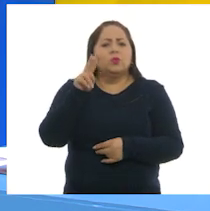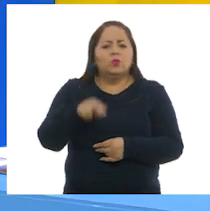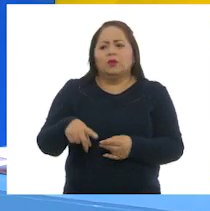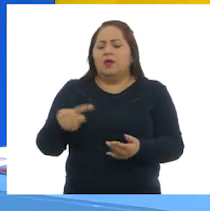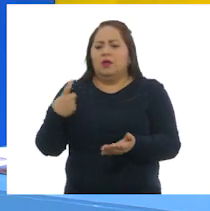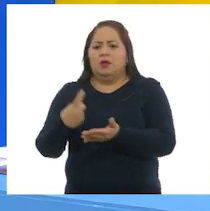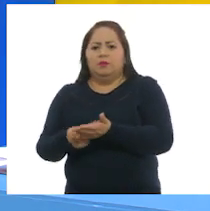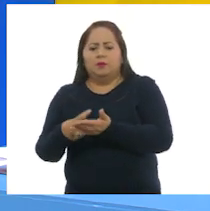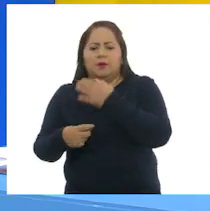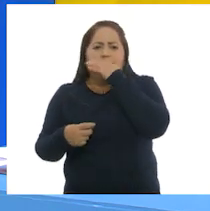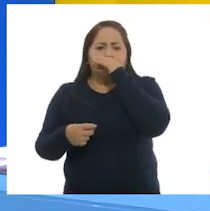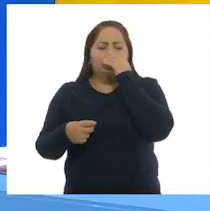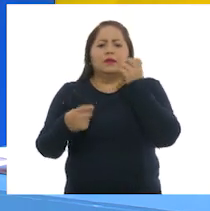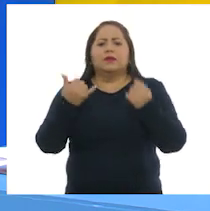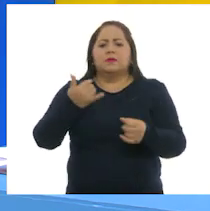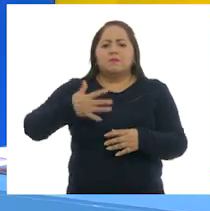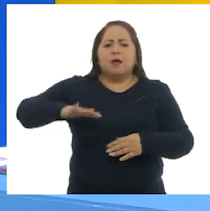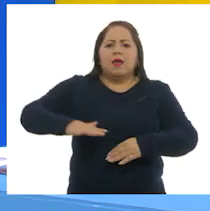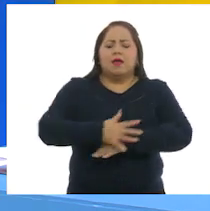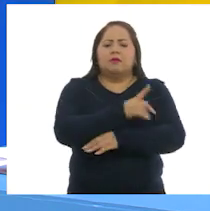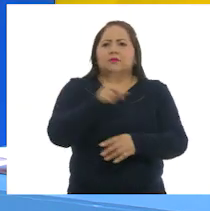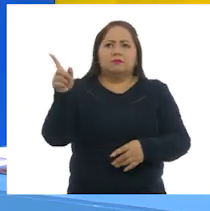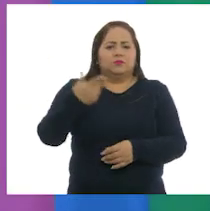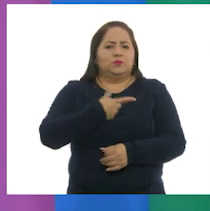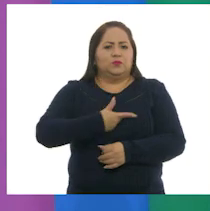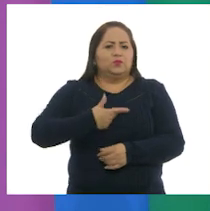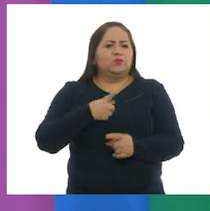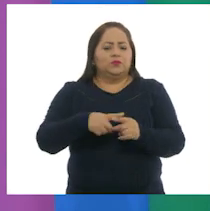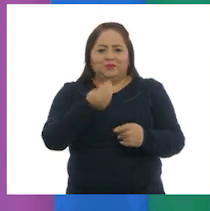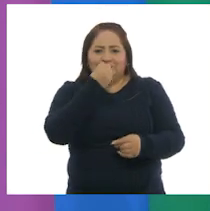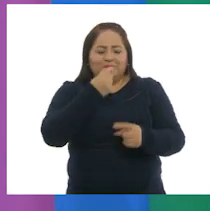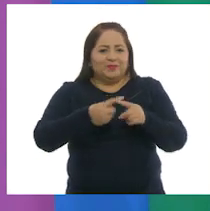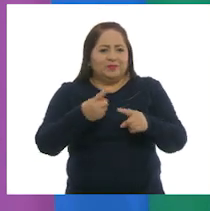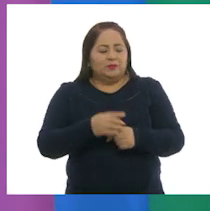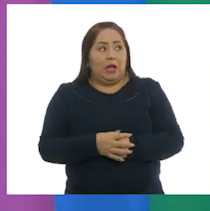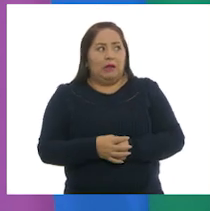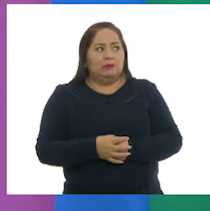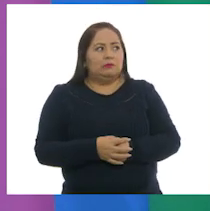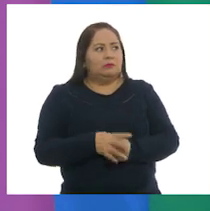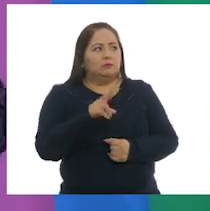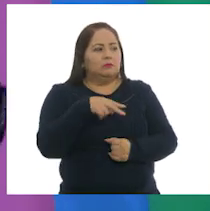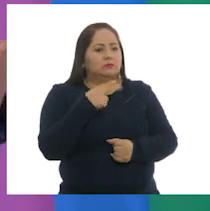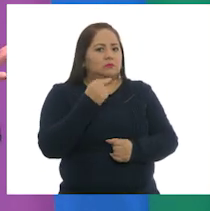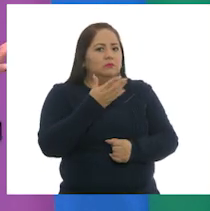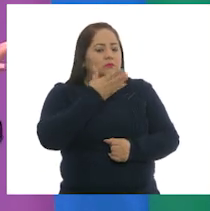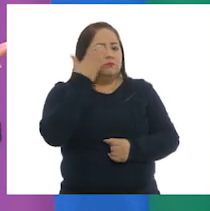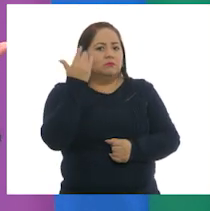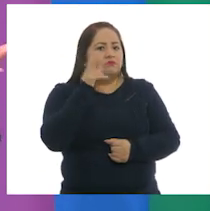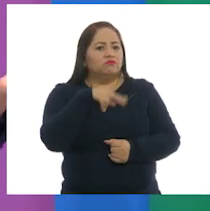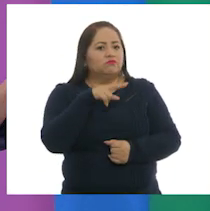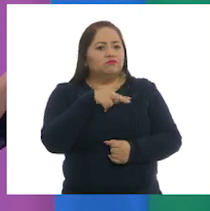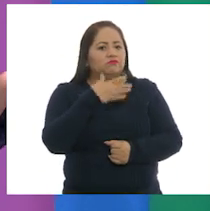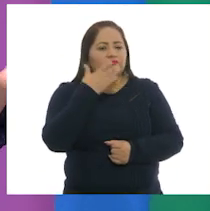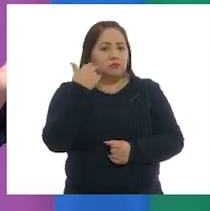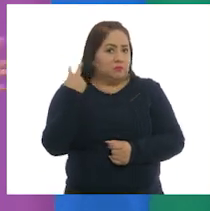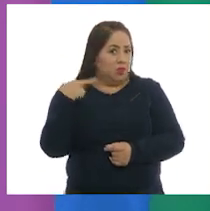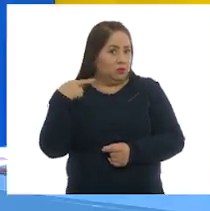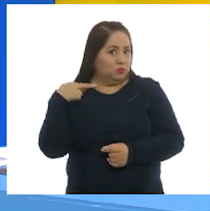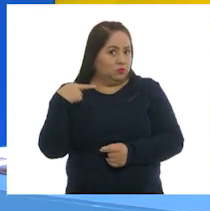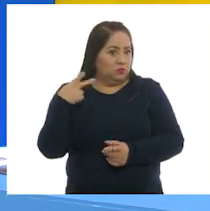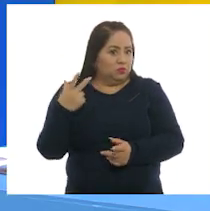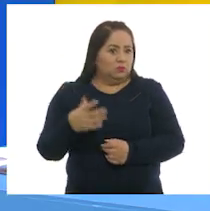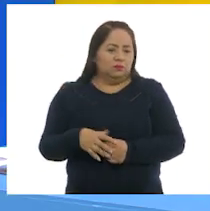camarones y los productos del mar que tanto te gustan? Ah, caray, pues no. No lo sé. Tal vez de Veracruz.